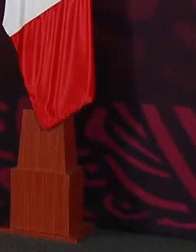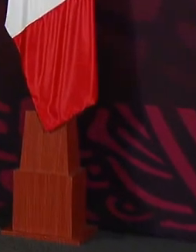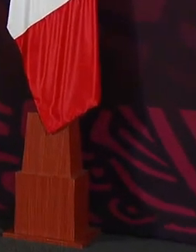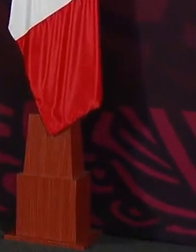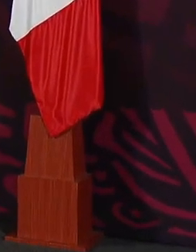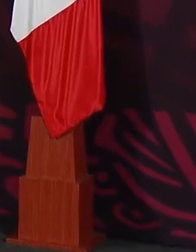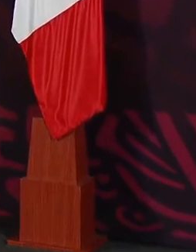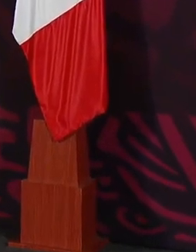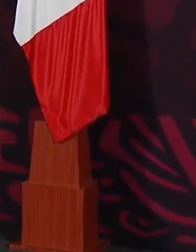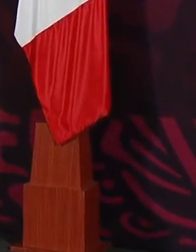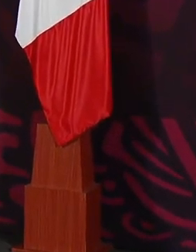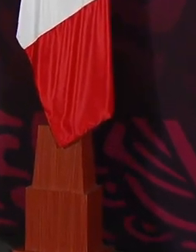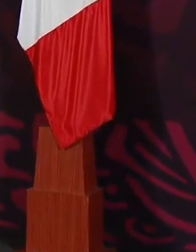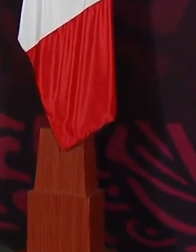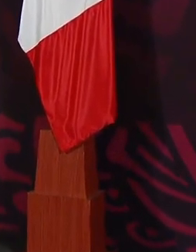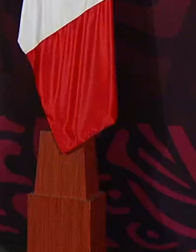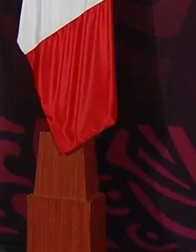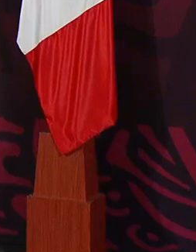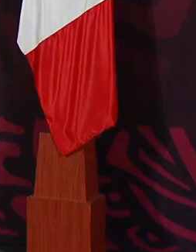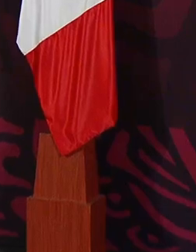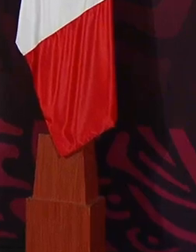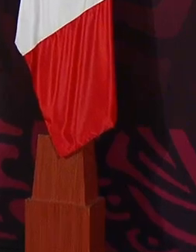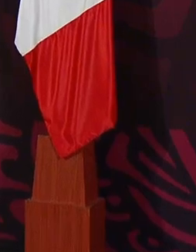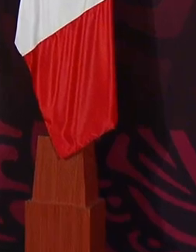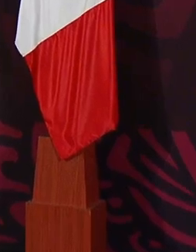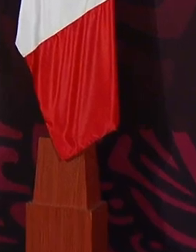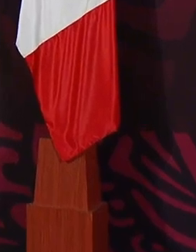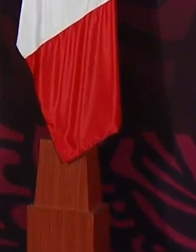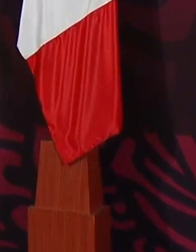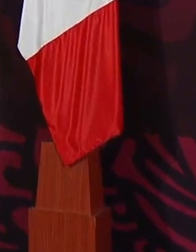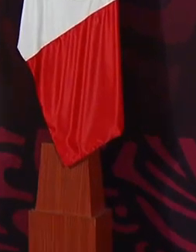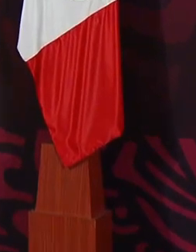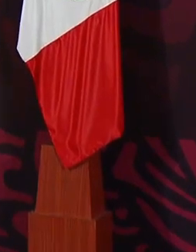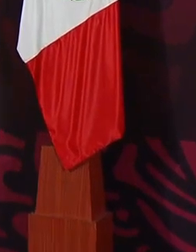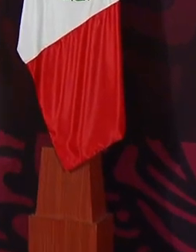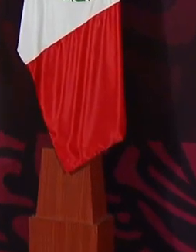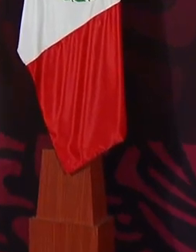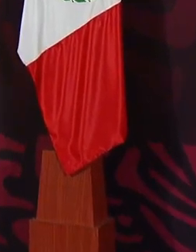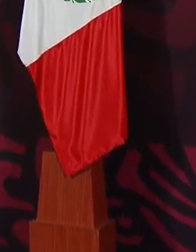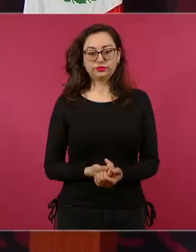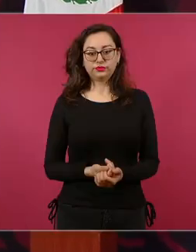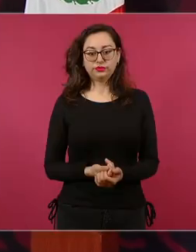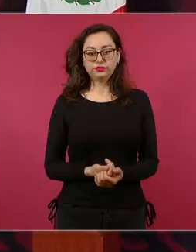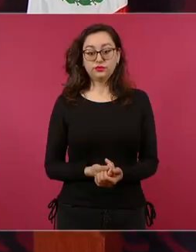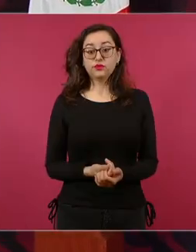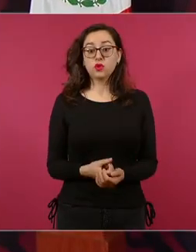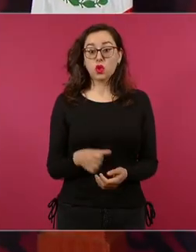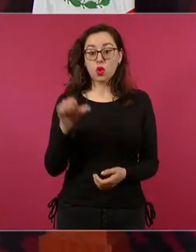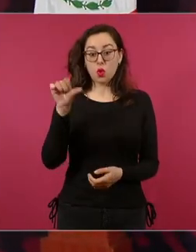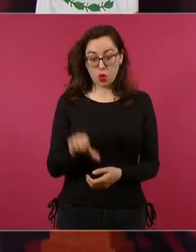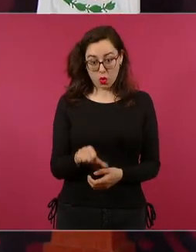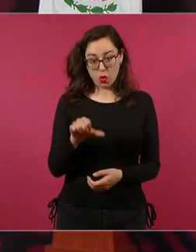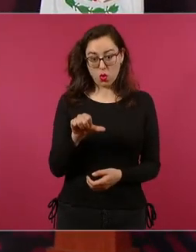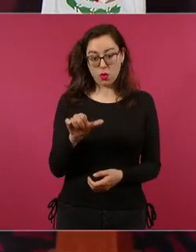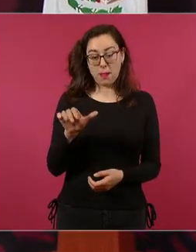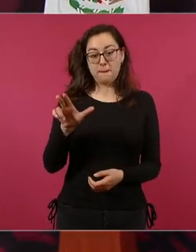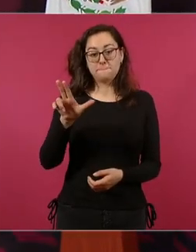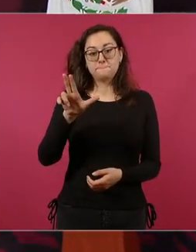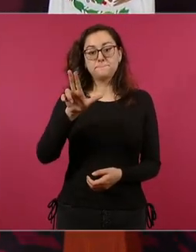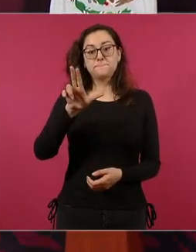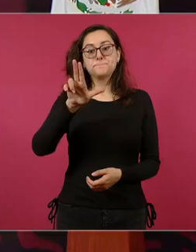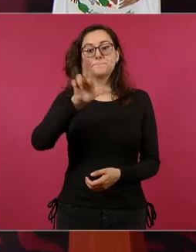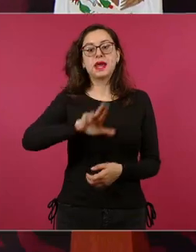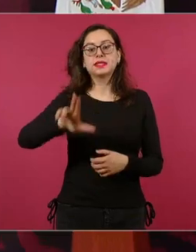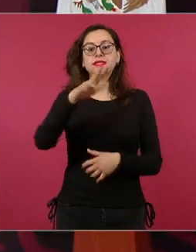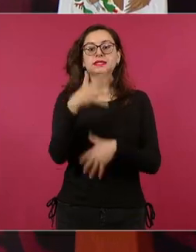Pues vamos a informar el día de hoy, martes, como lo hacemos cada 15